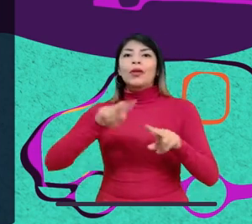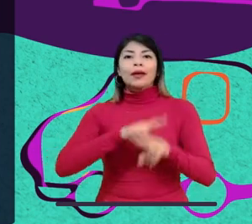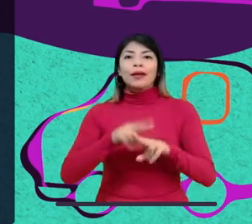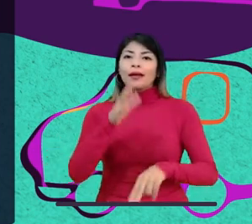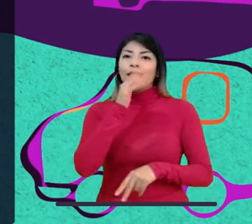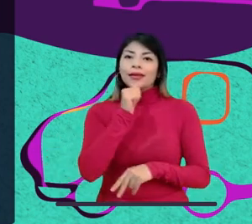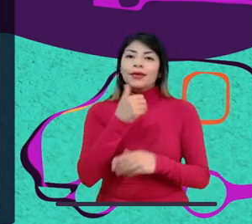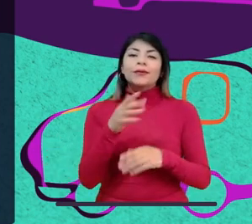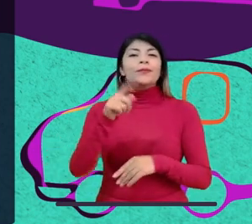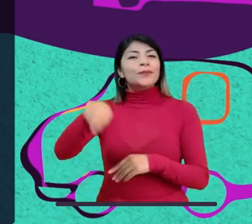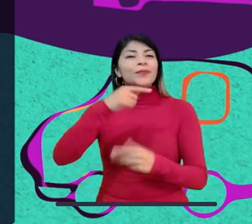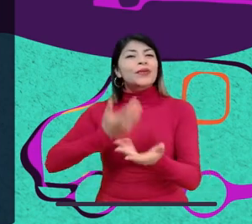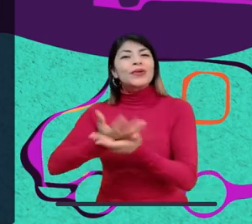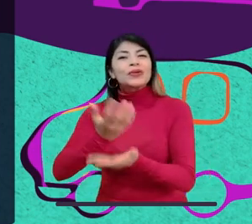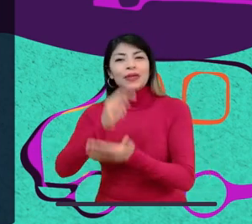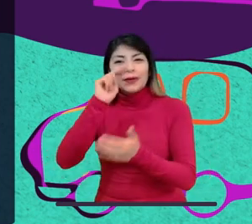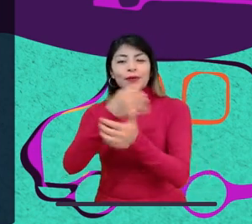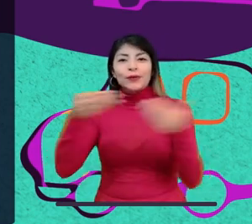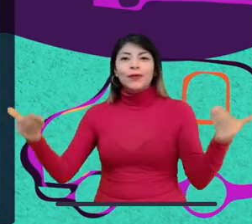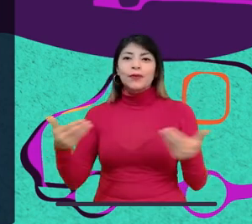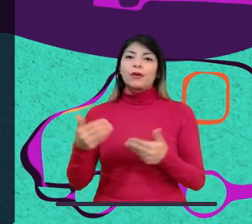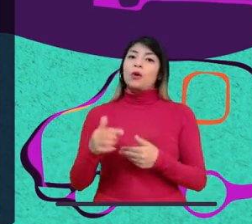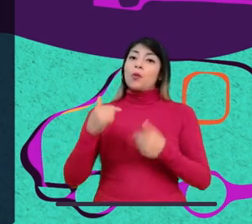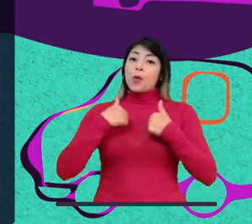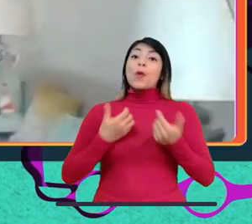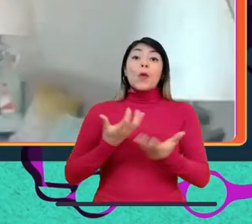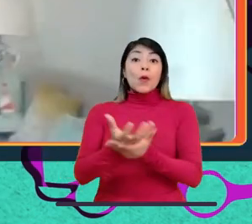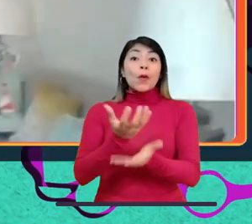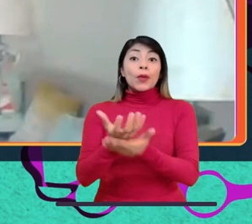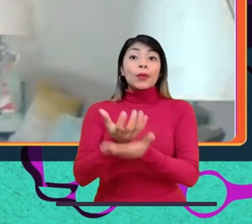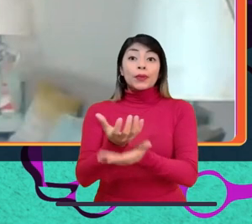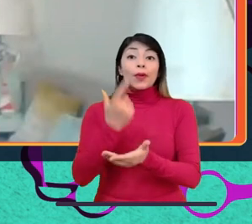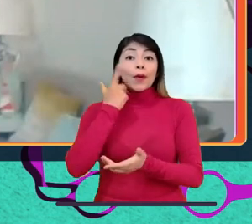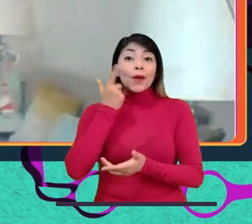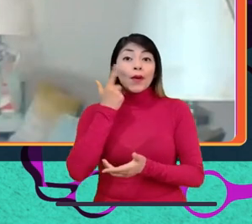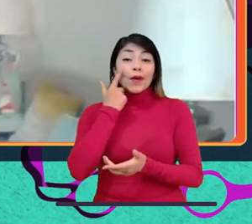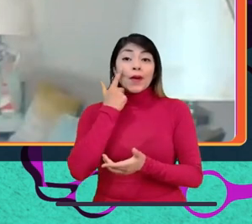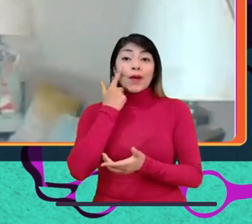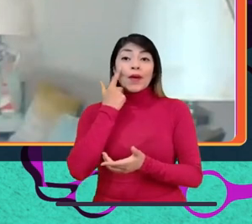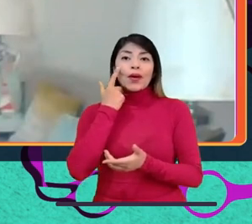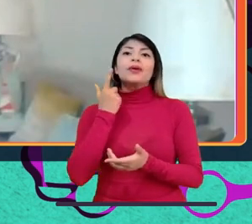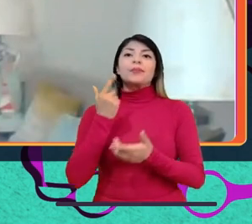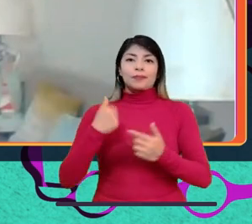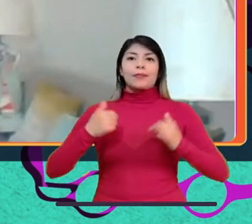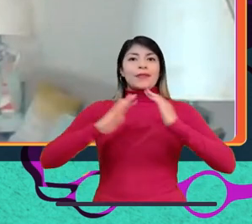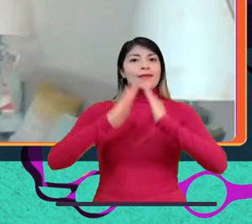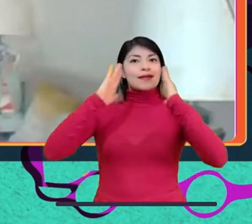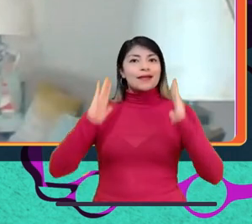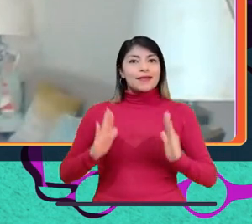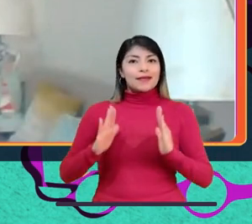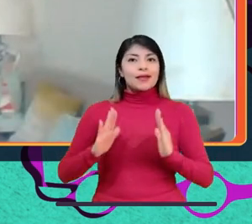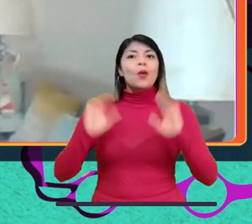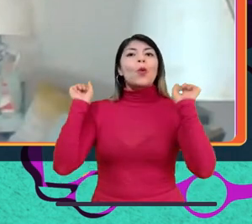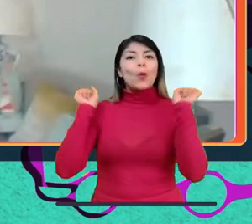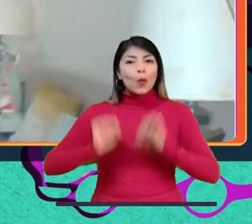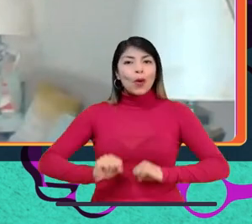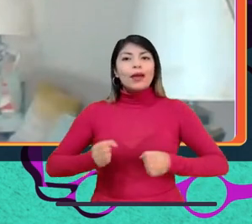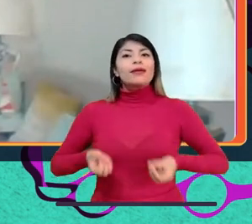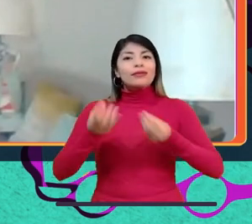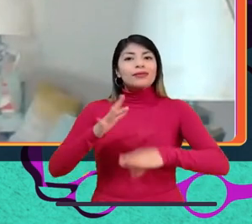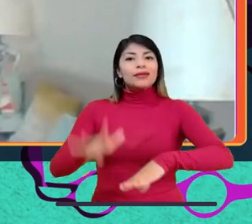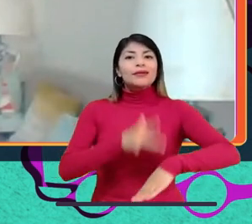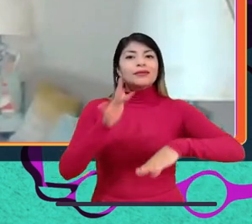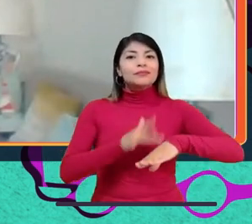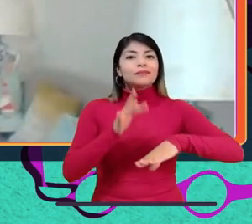persona, no se preocupan. ¿Qué consejo le darían a los niños? Lo que nosotros podríamos hacer es que desde nuestras casas